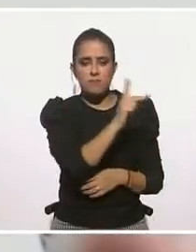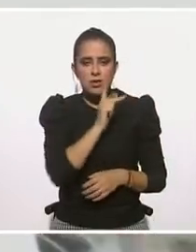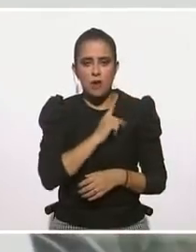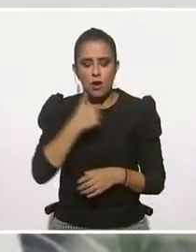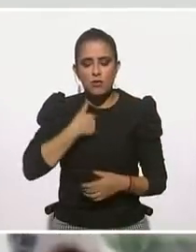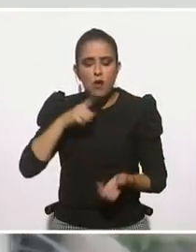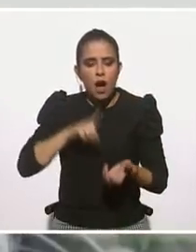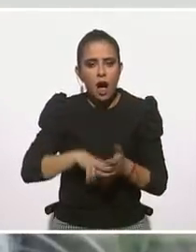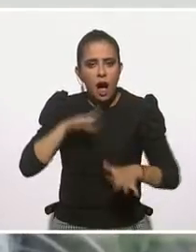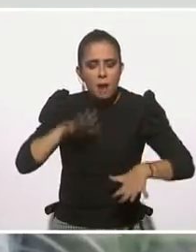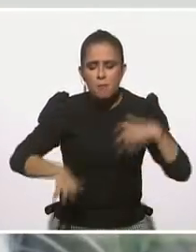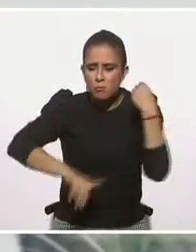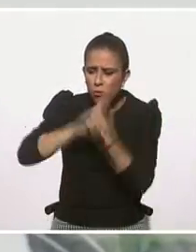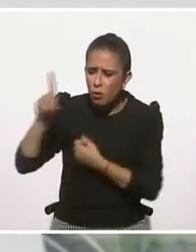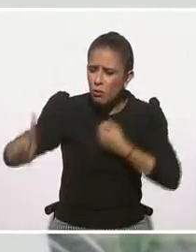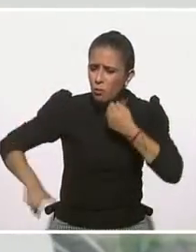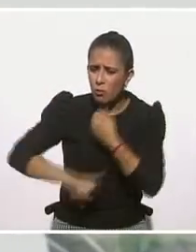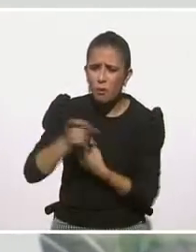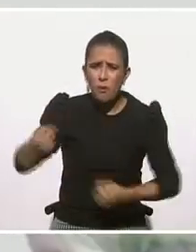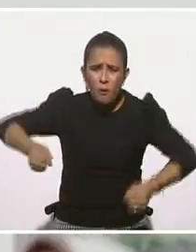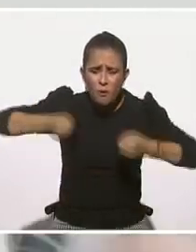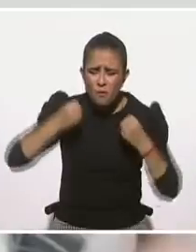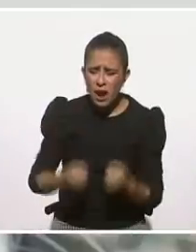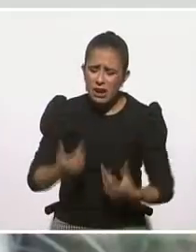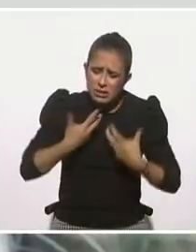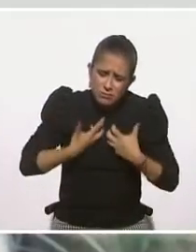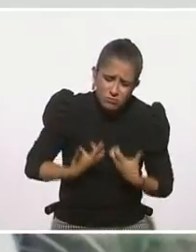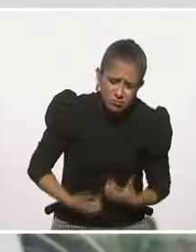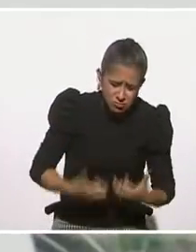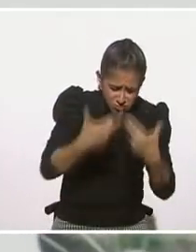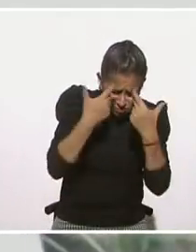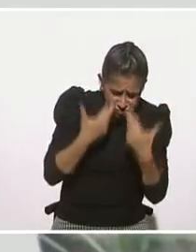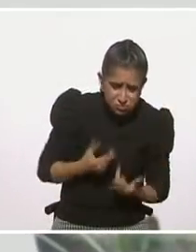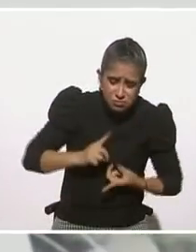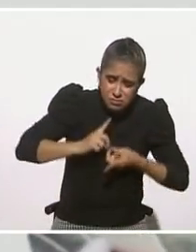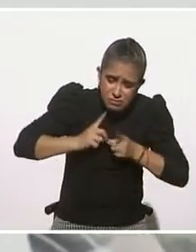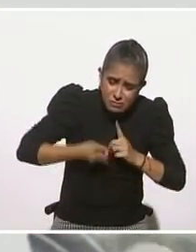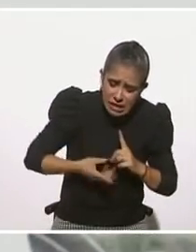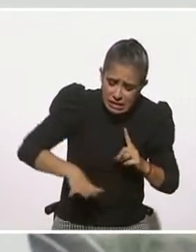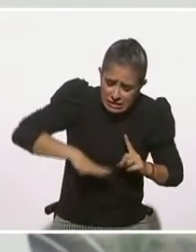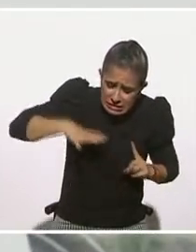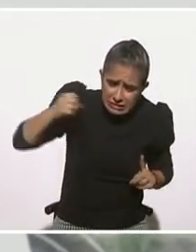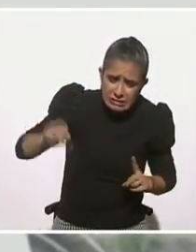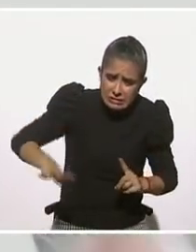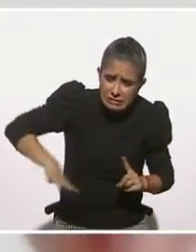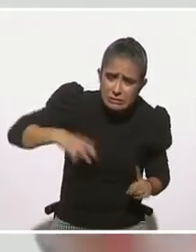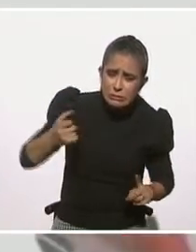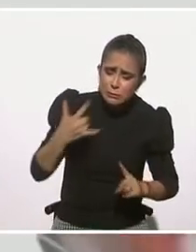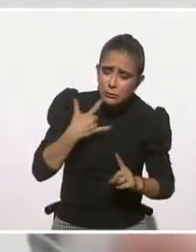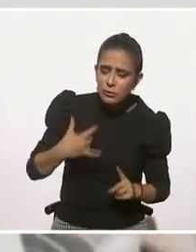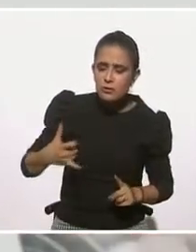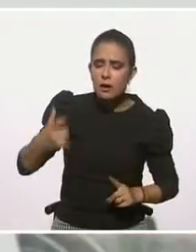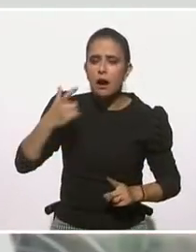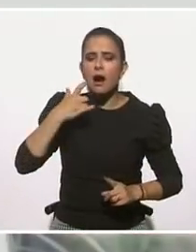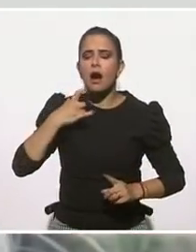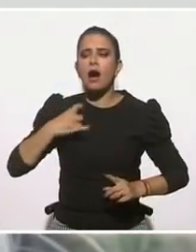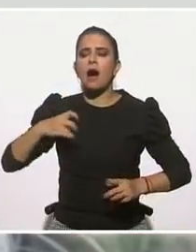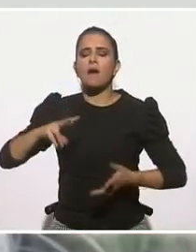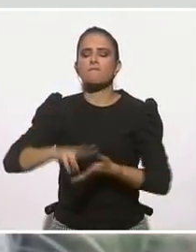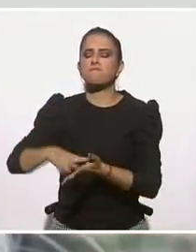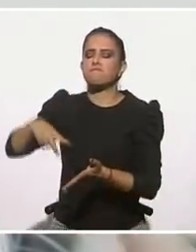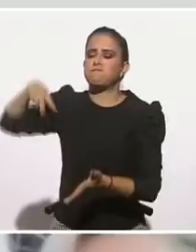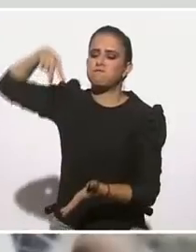adversas o situaciones de crisis que me han llevado a depresión, pues me he dado cuenta que aunque caigo